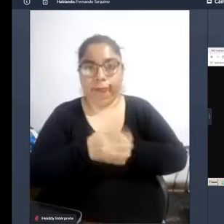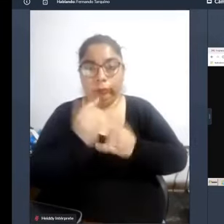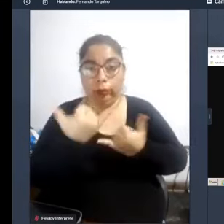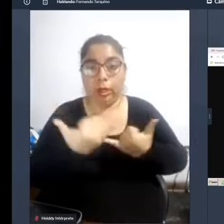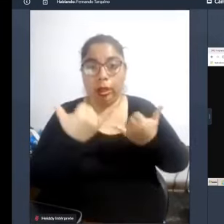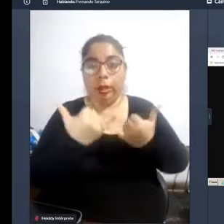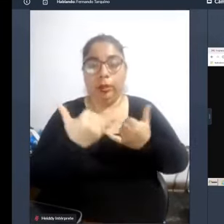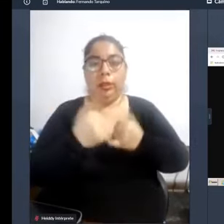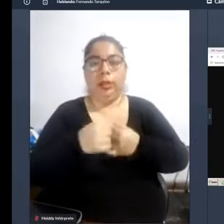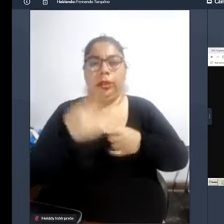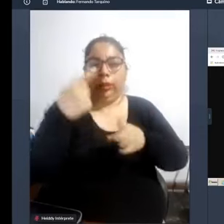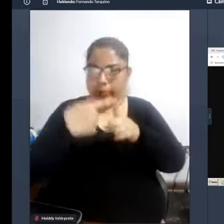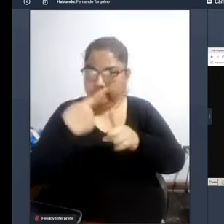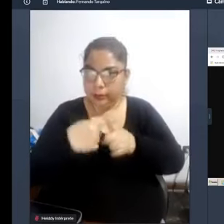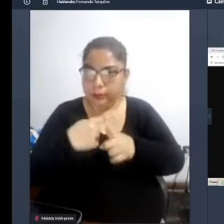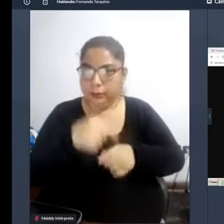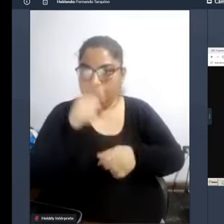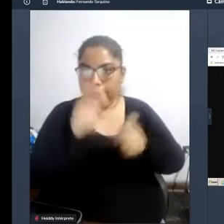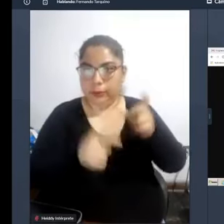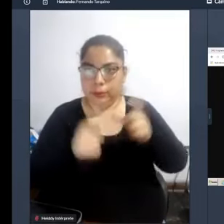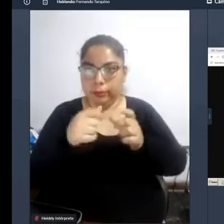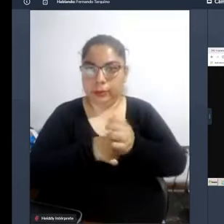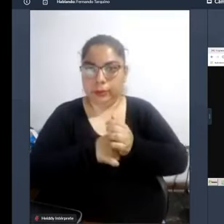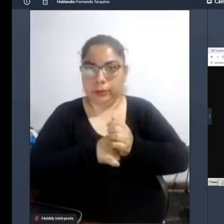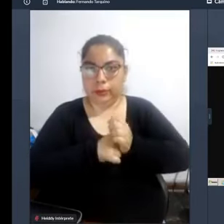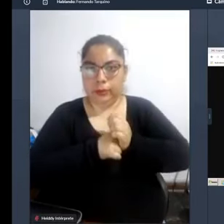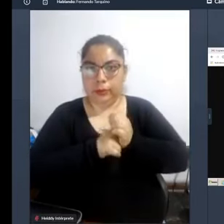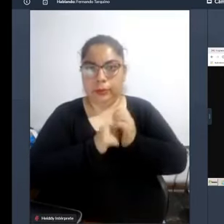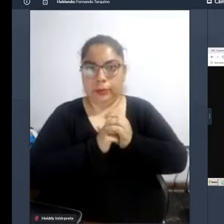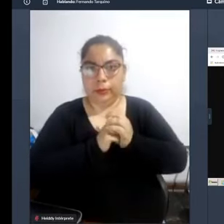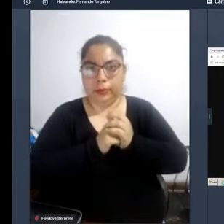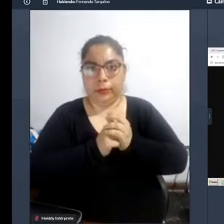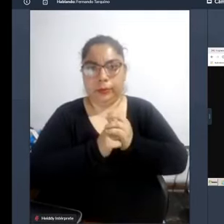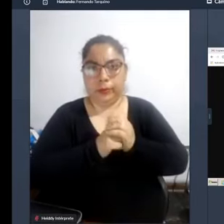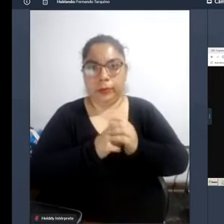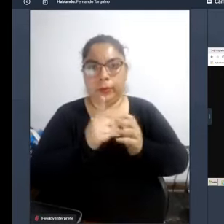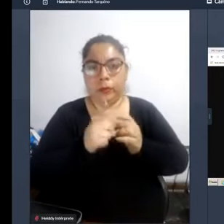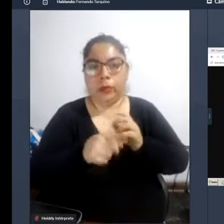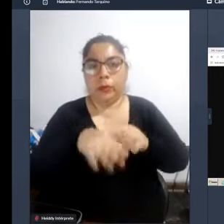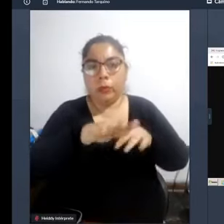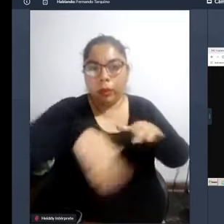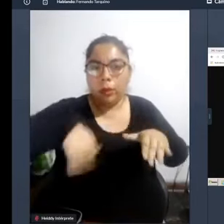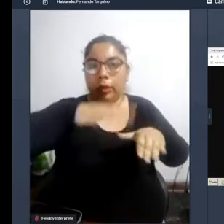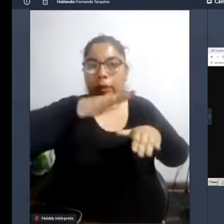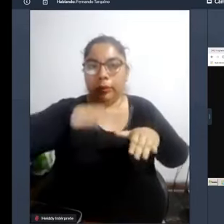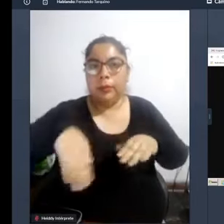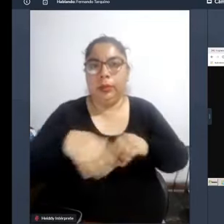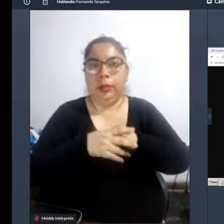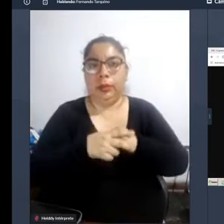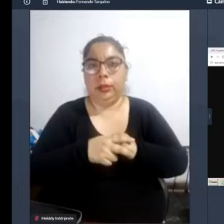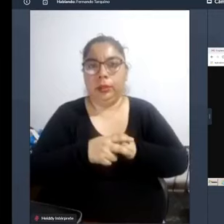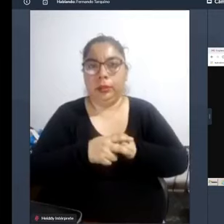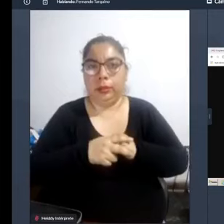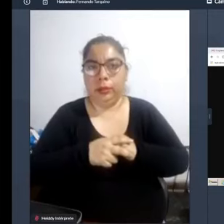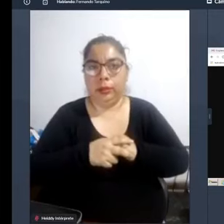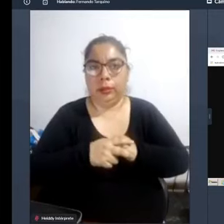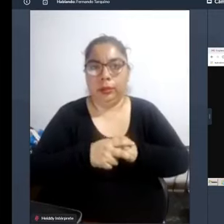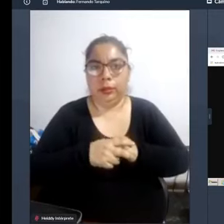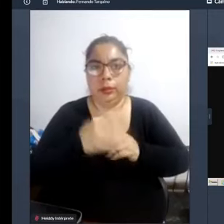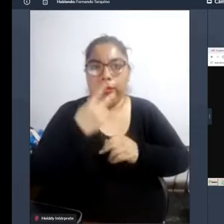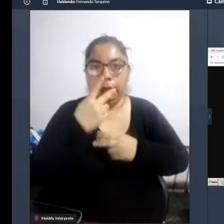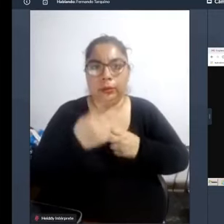más usuarios en las redes viales como las patinetas o la o el fomento de las ciclovías que están